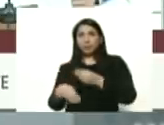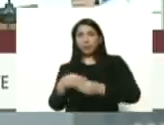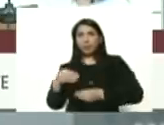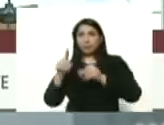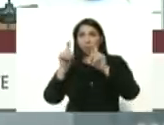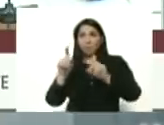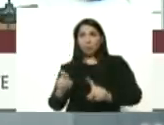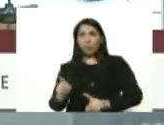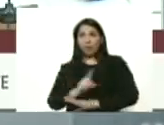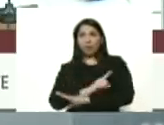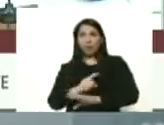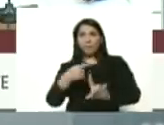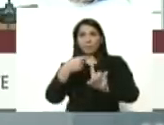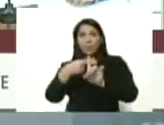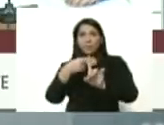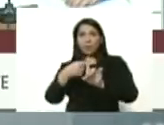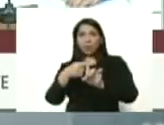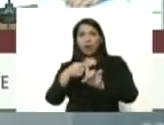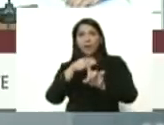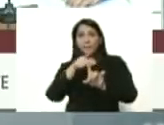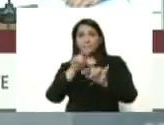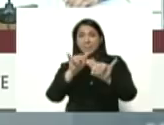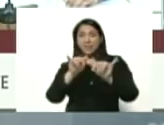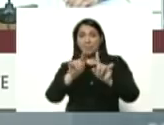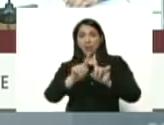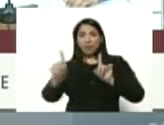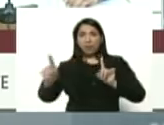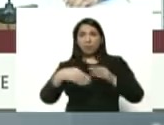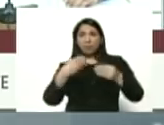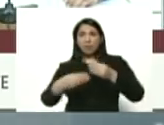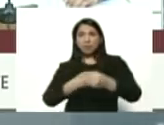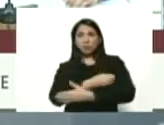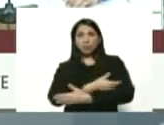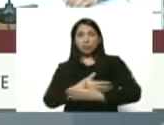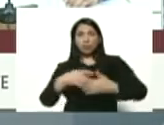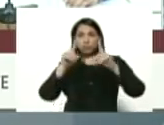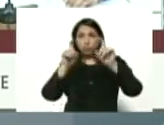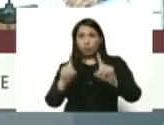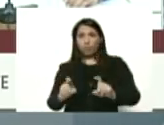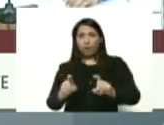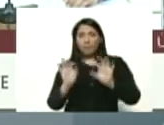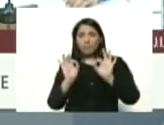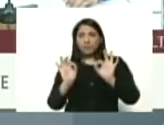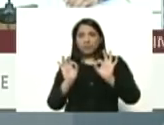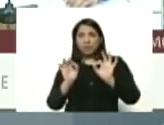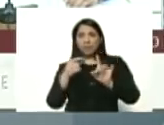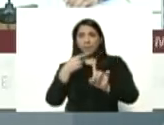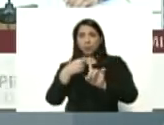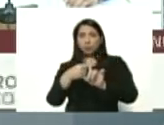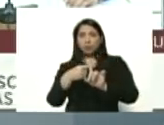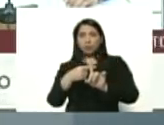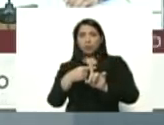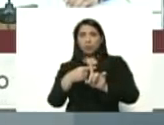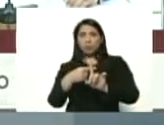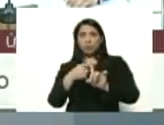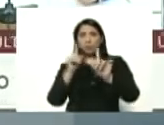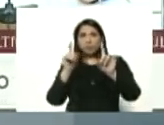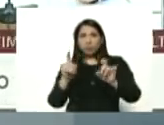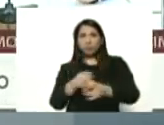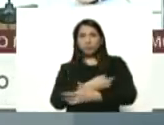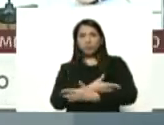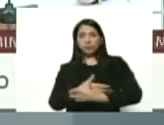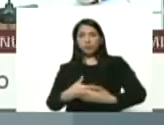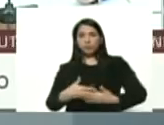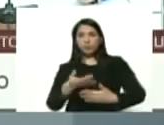rápido dio positiva ahí mismo se le aisló se le hizo el PCR y dio positivo en la prueba molecular está